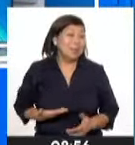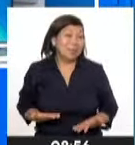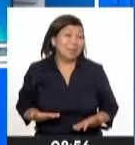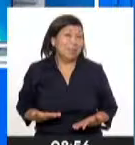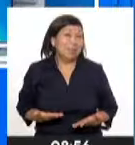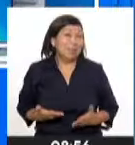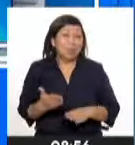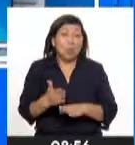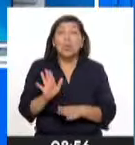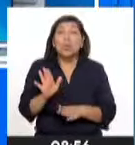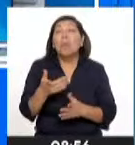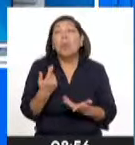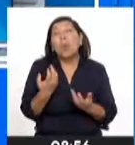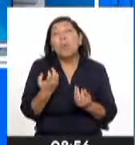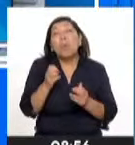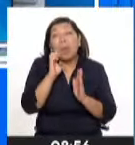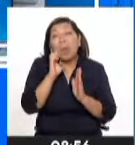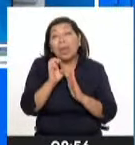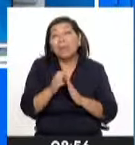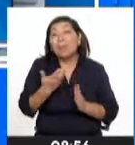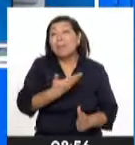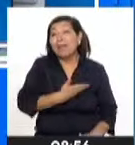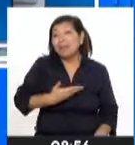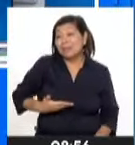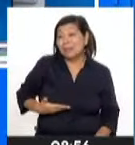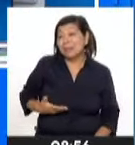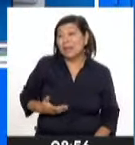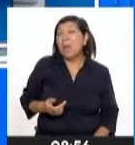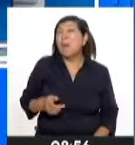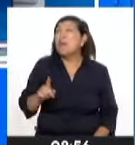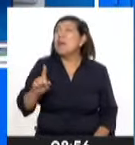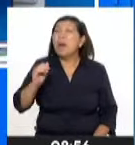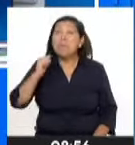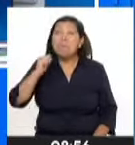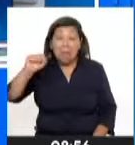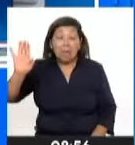desarrollar su labor como mandataria vía remota.